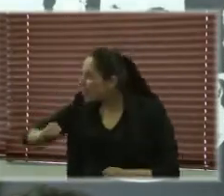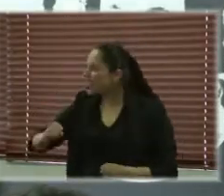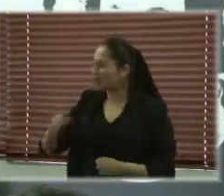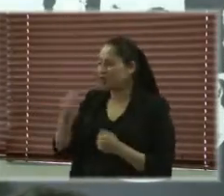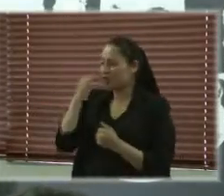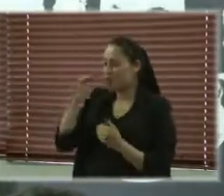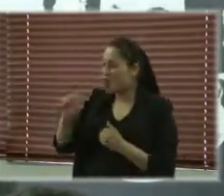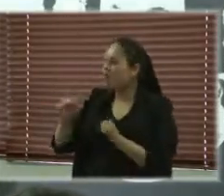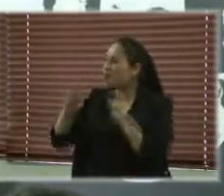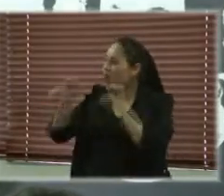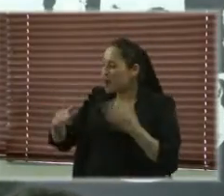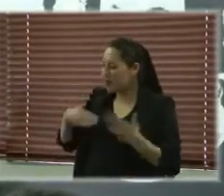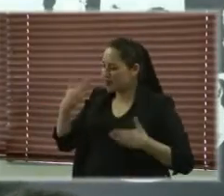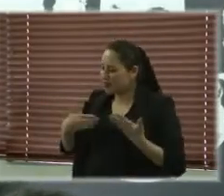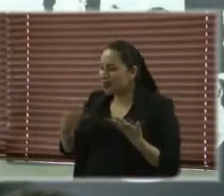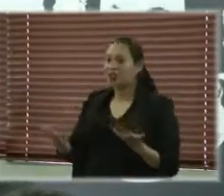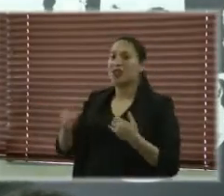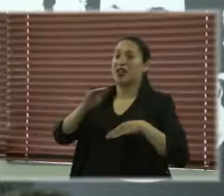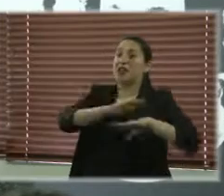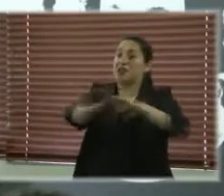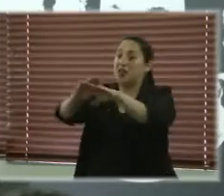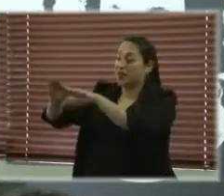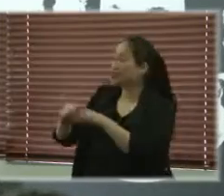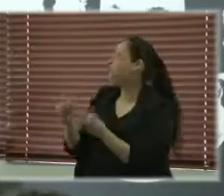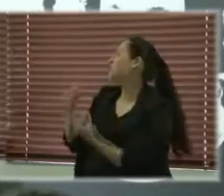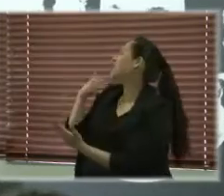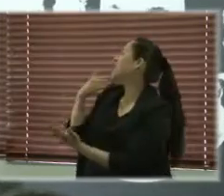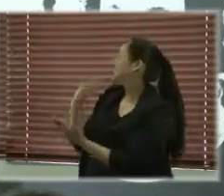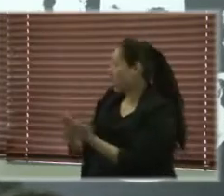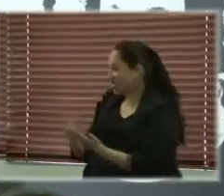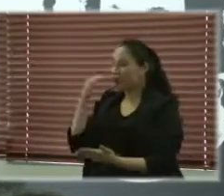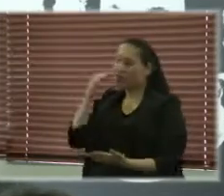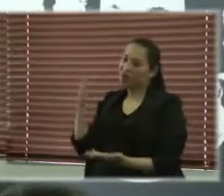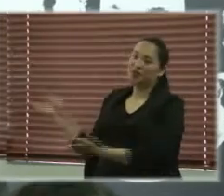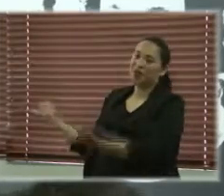Entonces, muchas gracias a Silvia por estar aquí en Colombia.